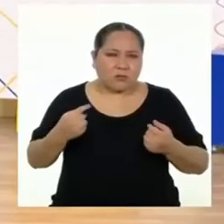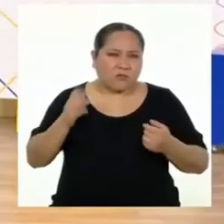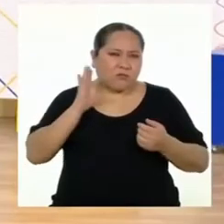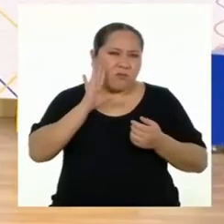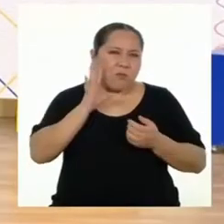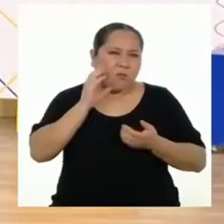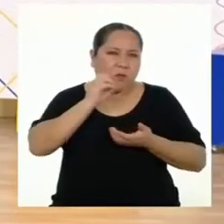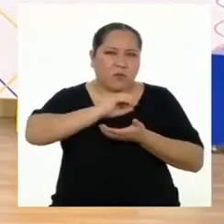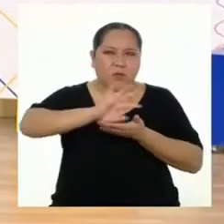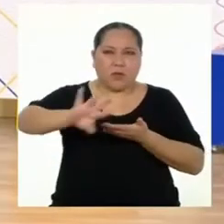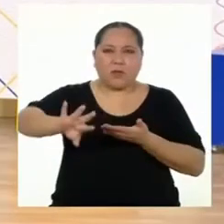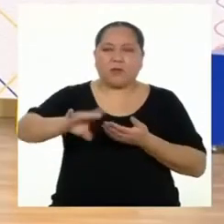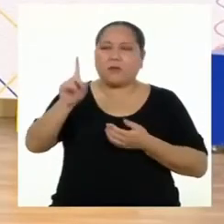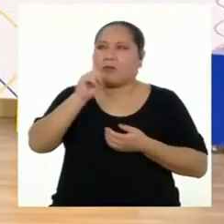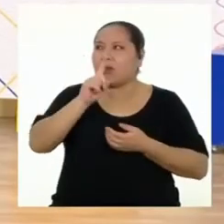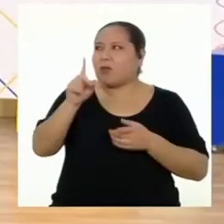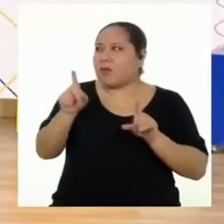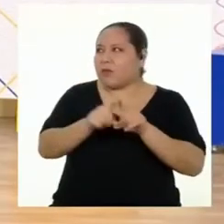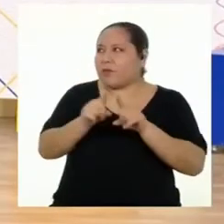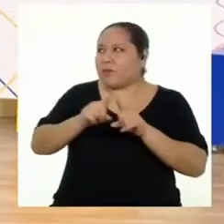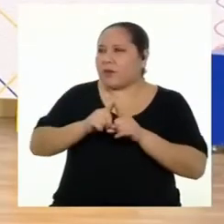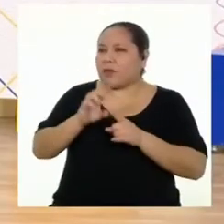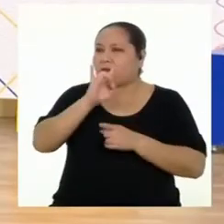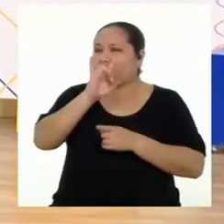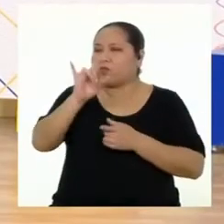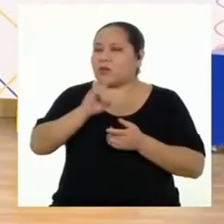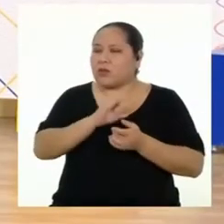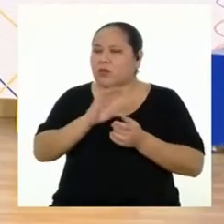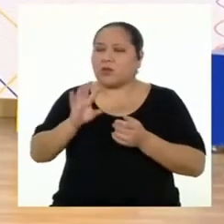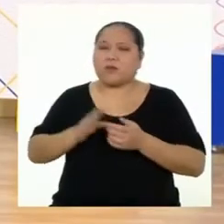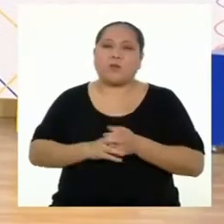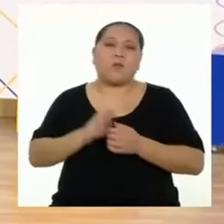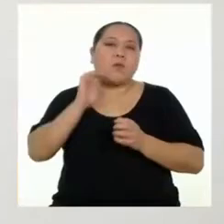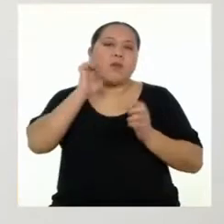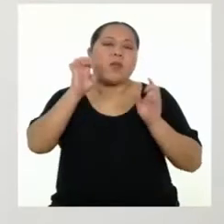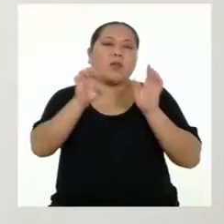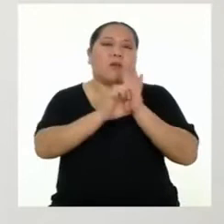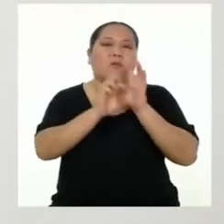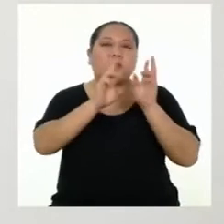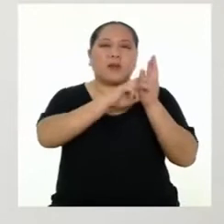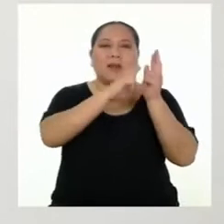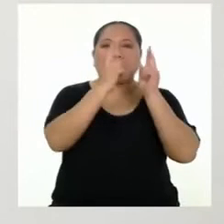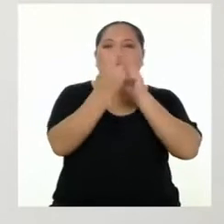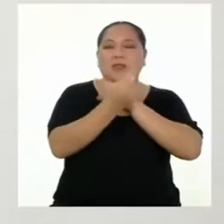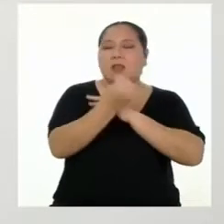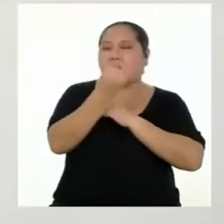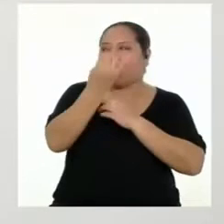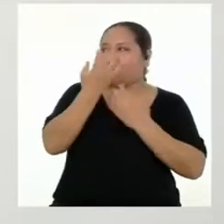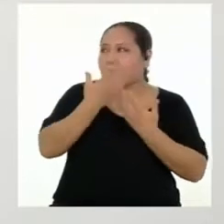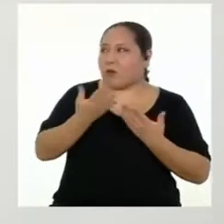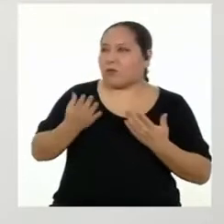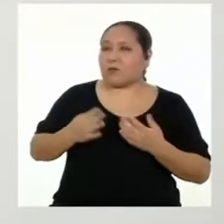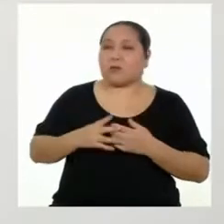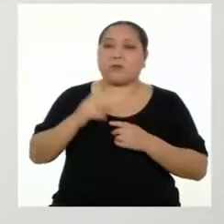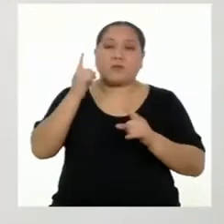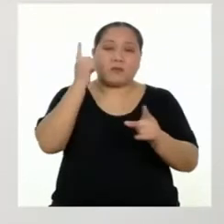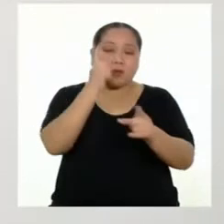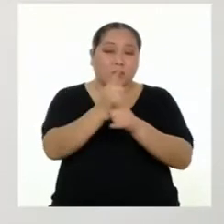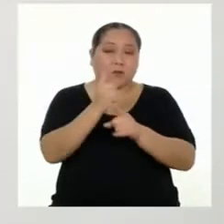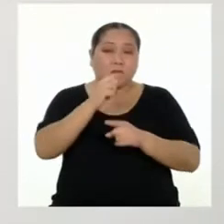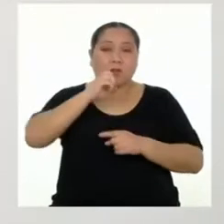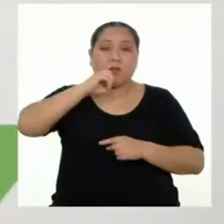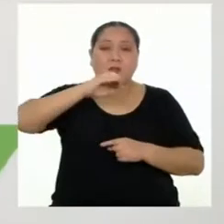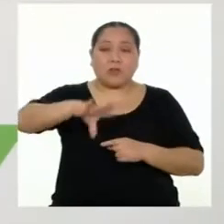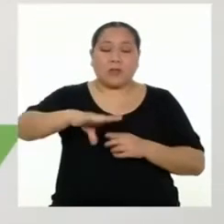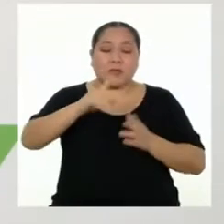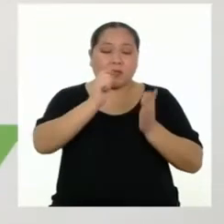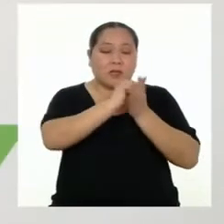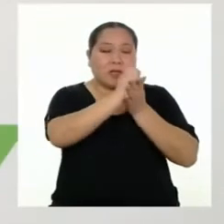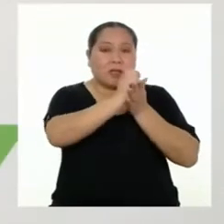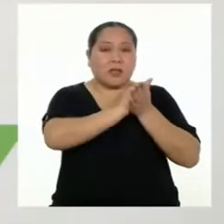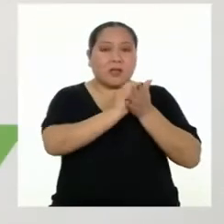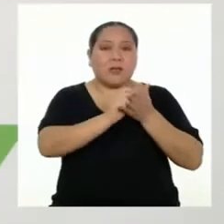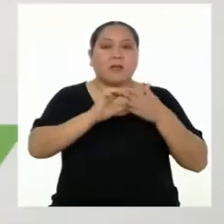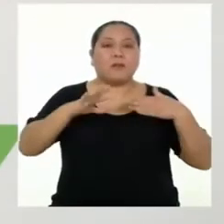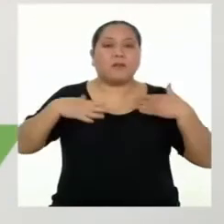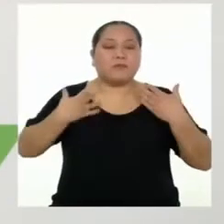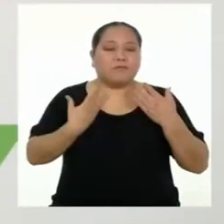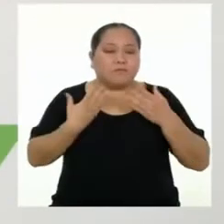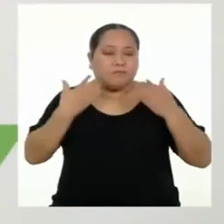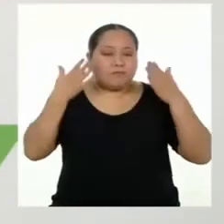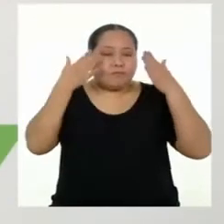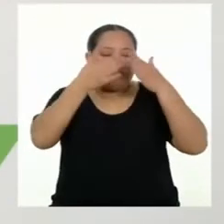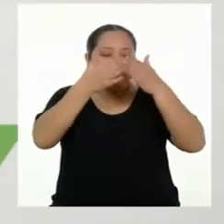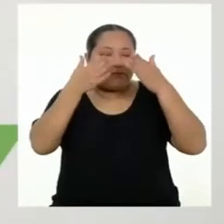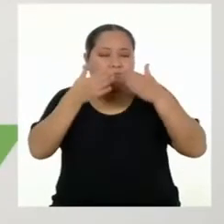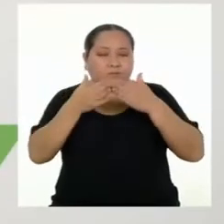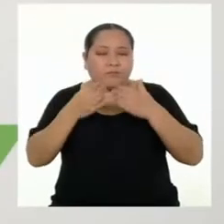también podríamos darle alguna utilidad reciclando algunos productos. ¡Exacto! Como dice el texto, podemos priorizar